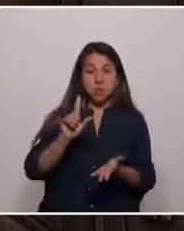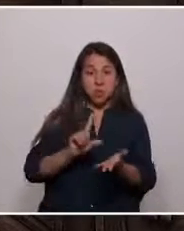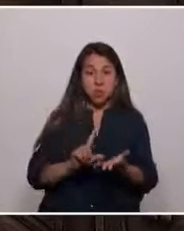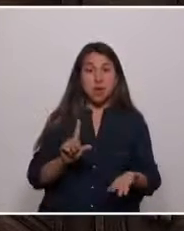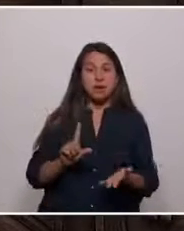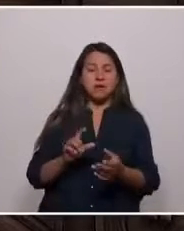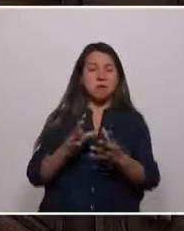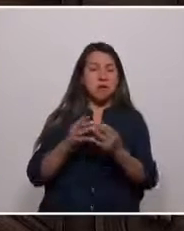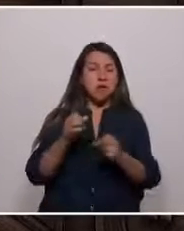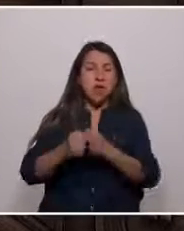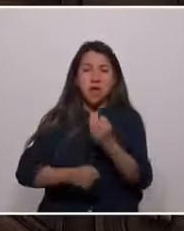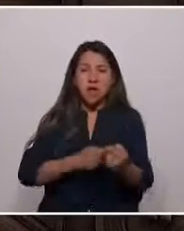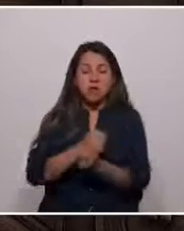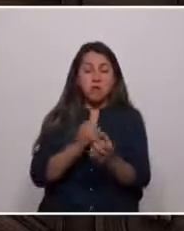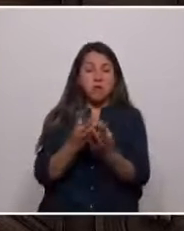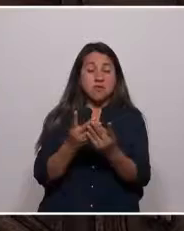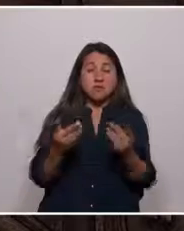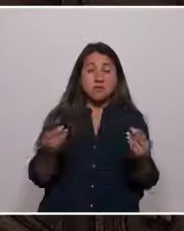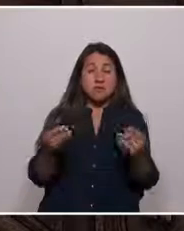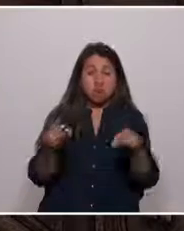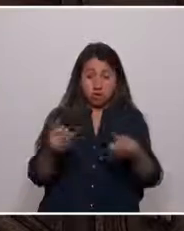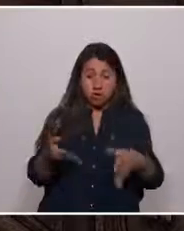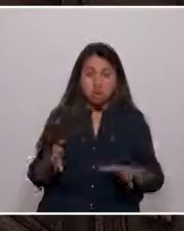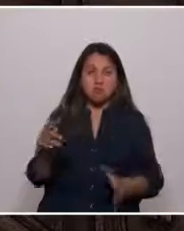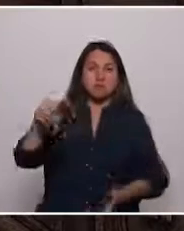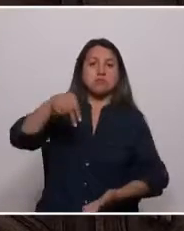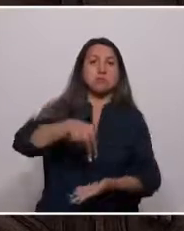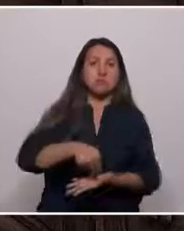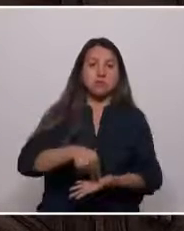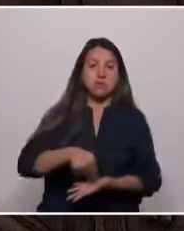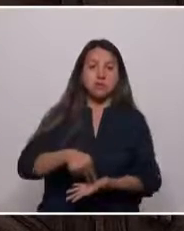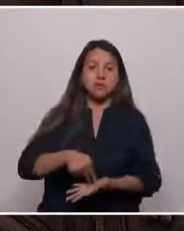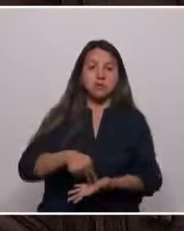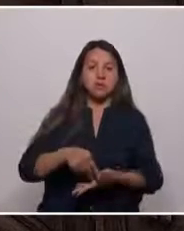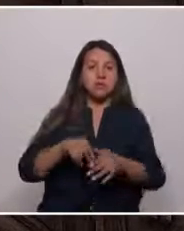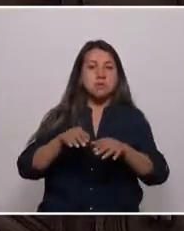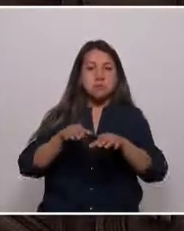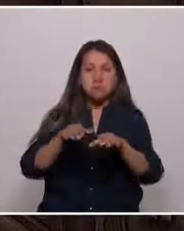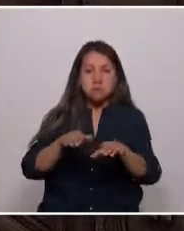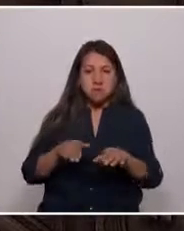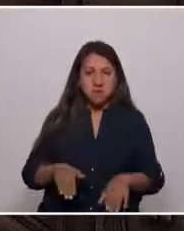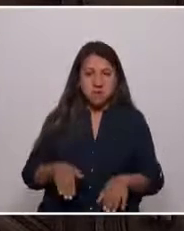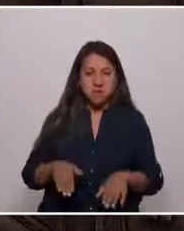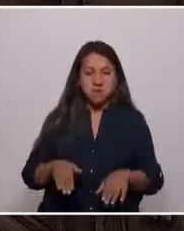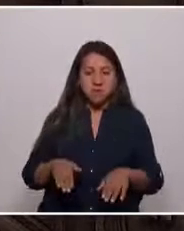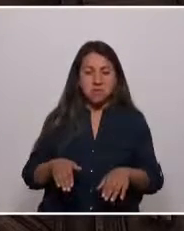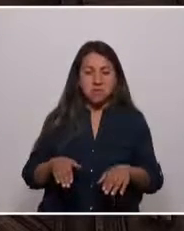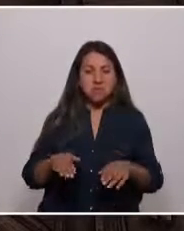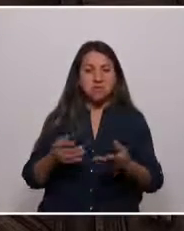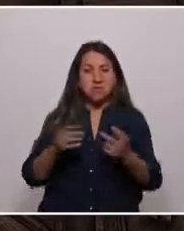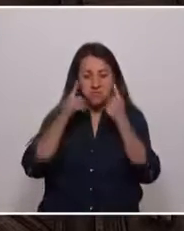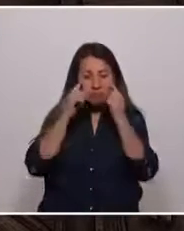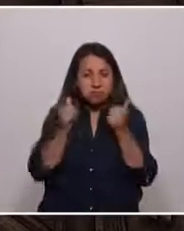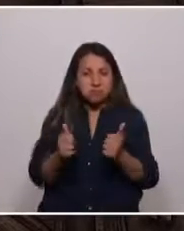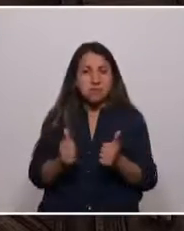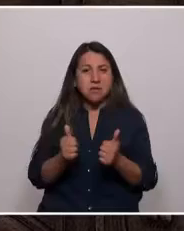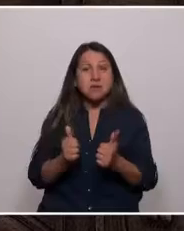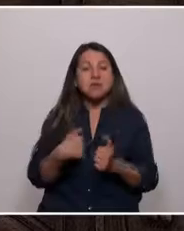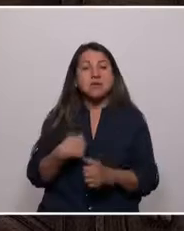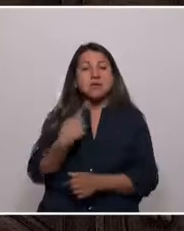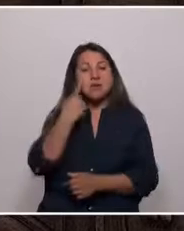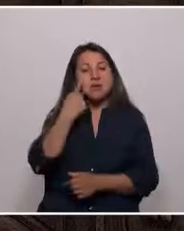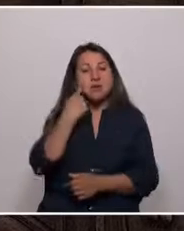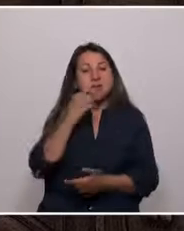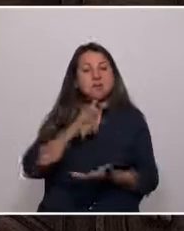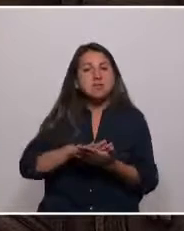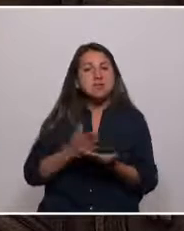siglos, están presentes y tienen las mismas facultades de aquellos que han tenido la posibilidad de conducir los destinos de nuestro